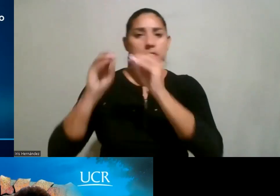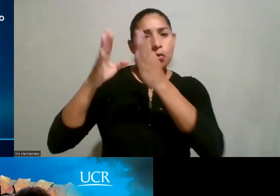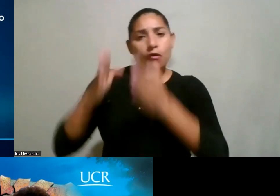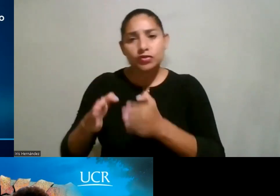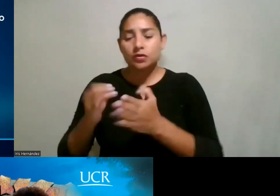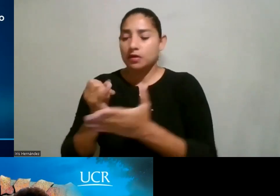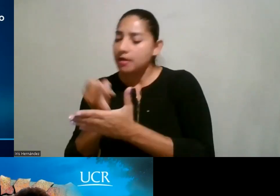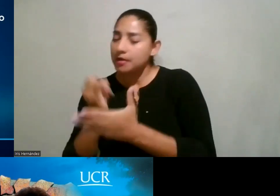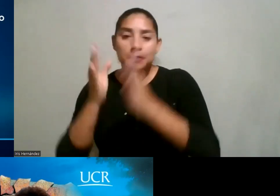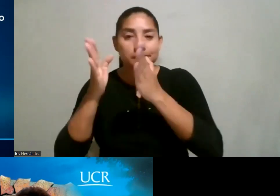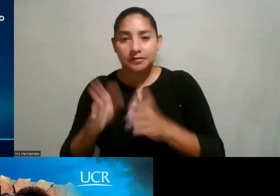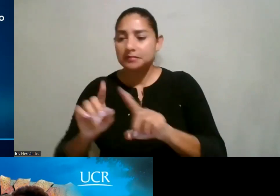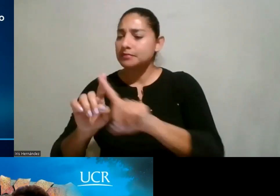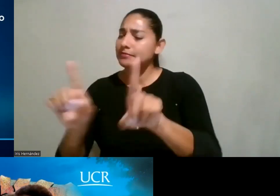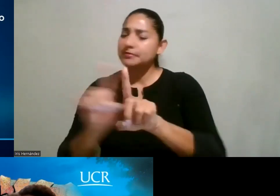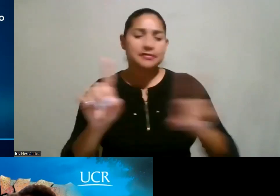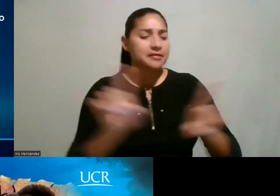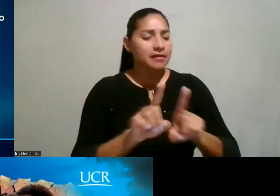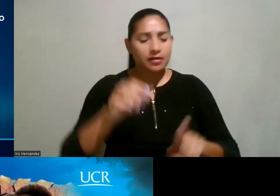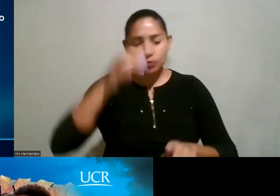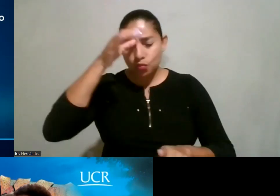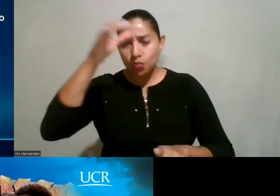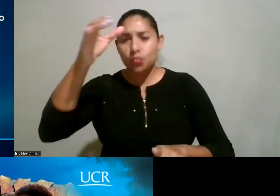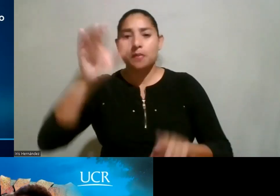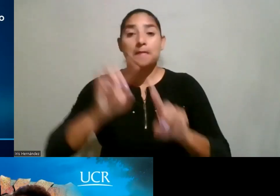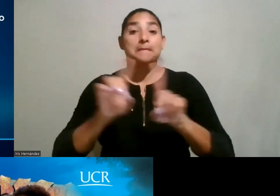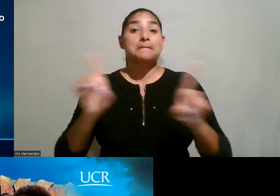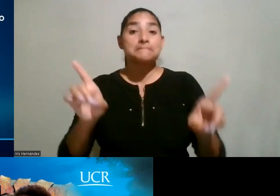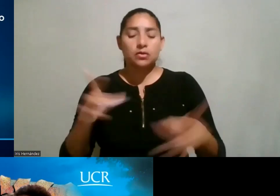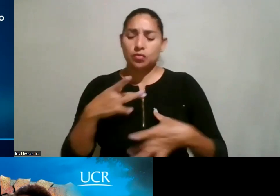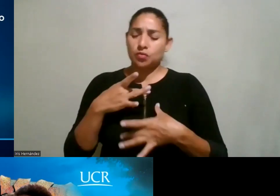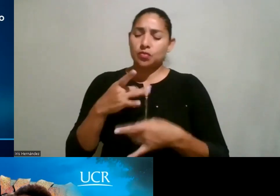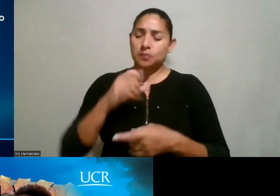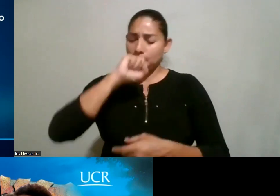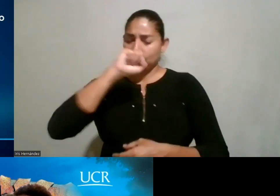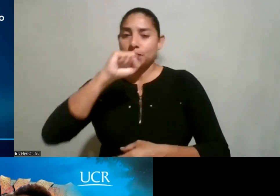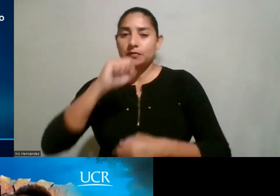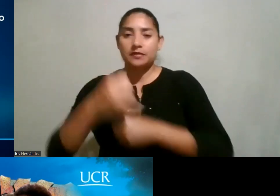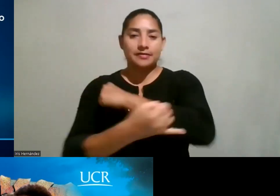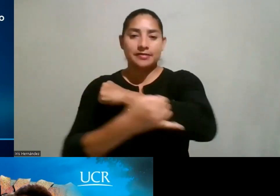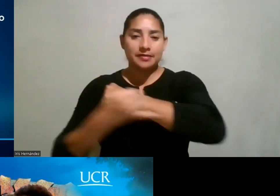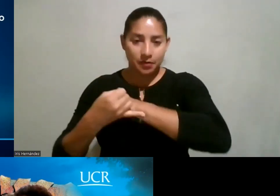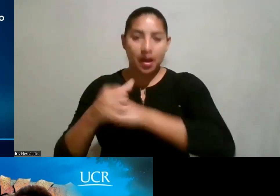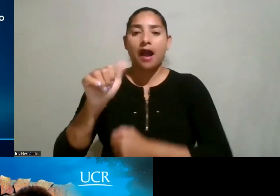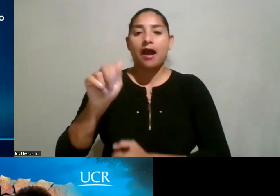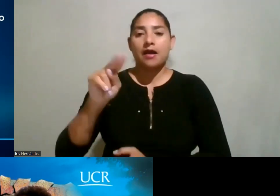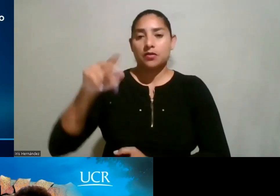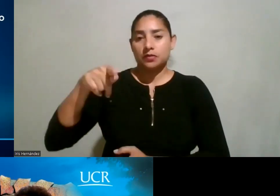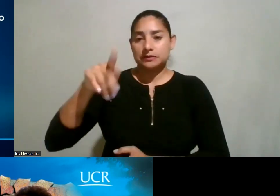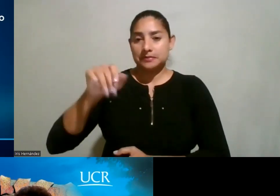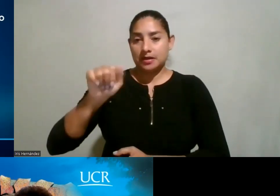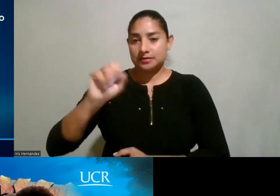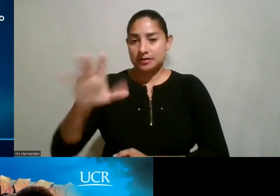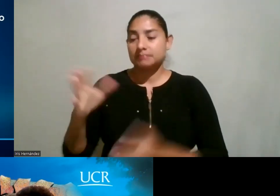investigadores de diversas áreas del conocimiento, pero con gran interés y pasión por la ingeniería aeroespacial. Le damos